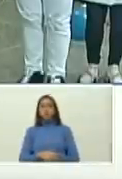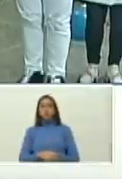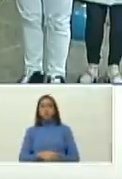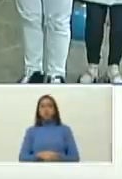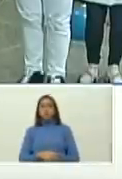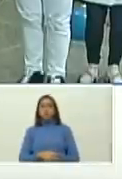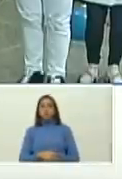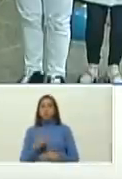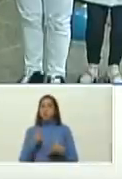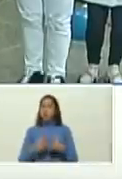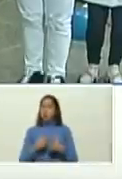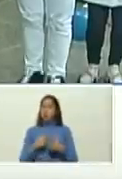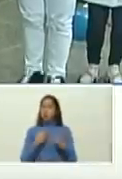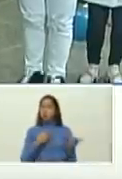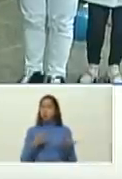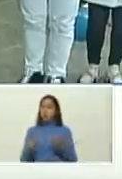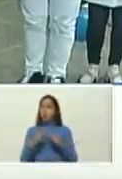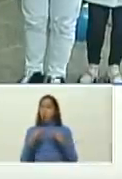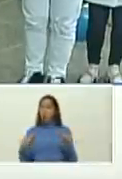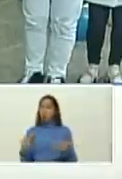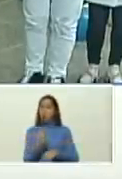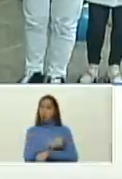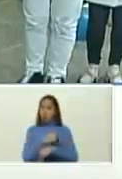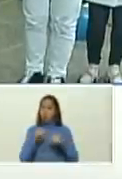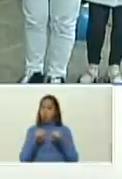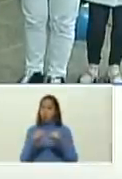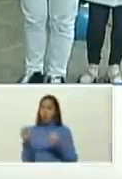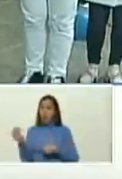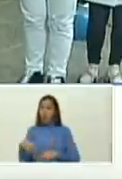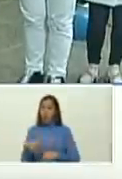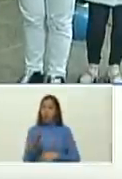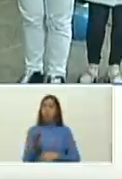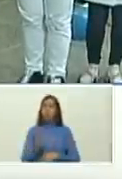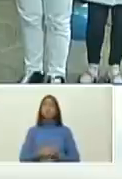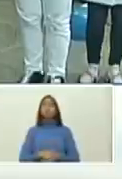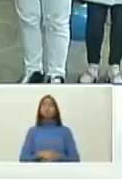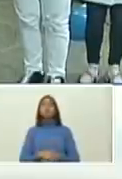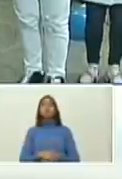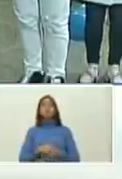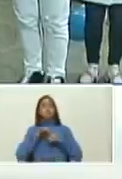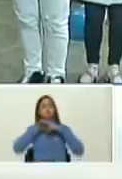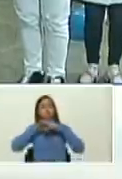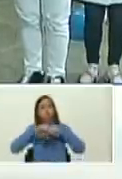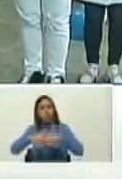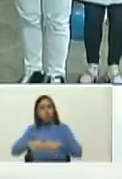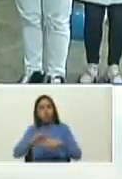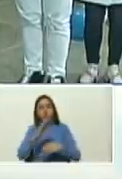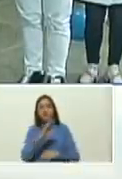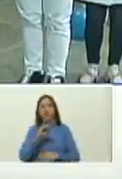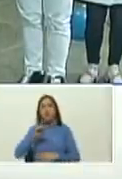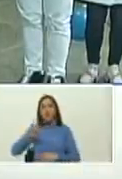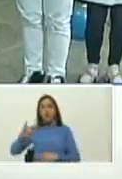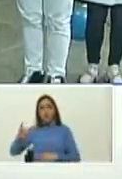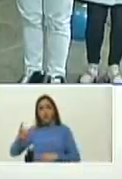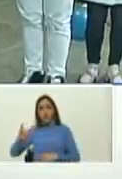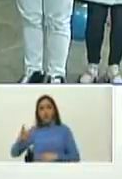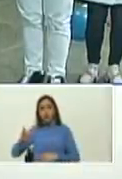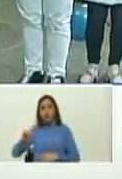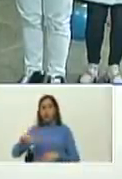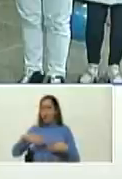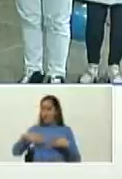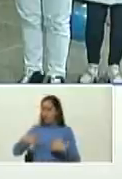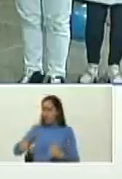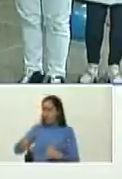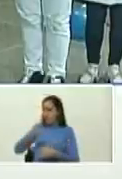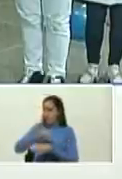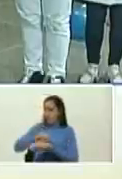así que yo invito a todos a vacunarse vamos a incrementar vacunación en los CDI Alvarado en todos los